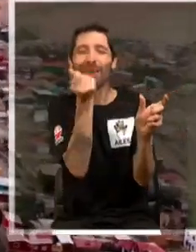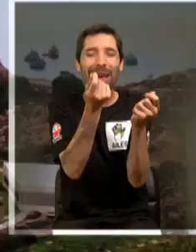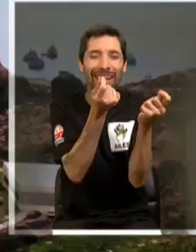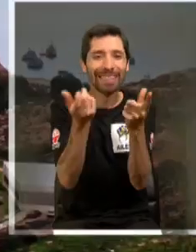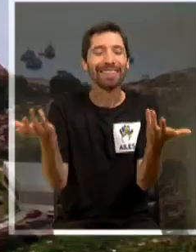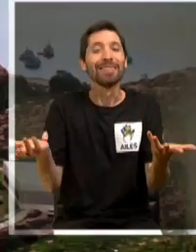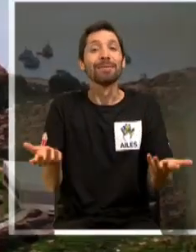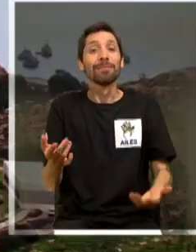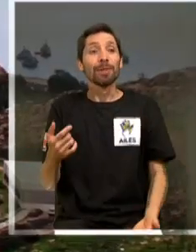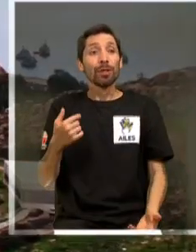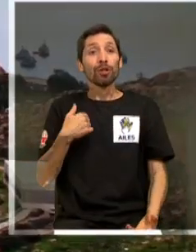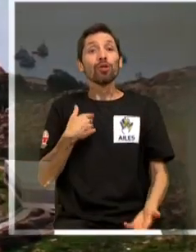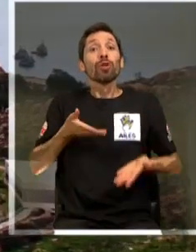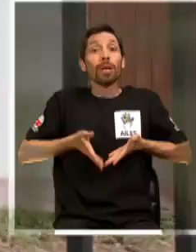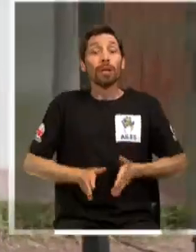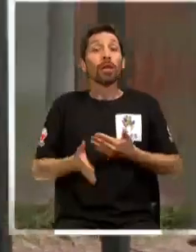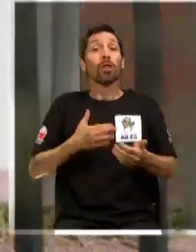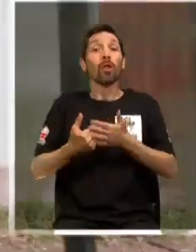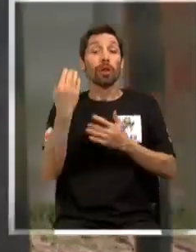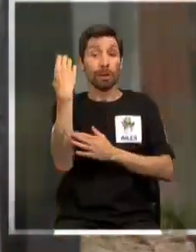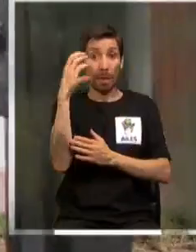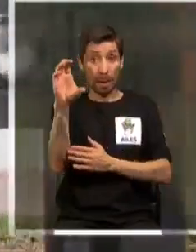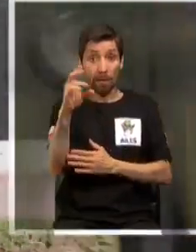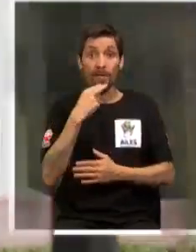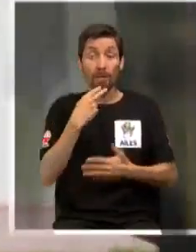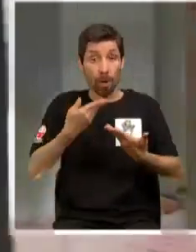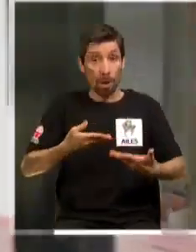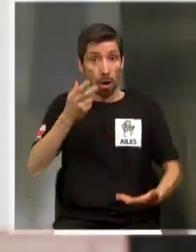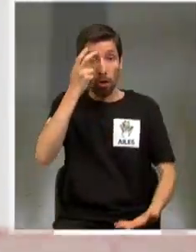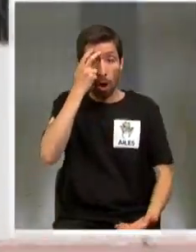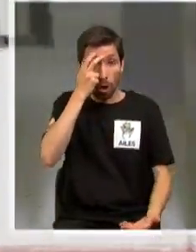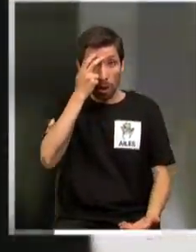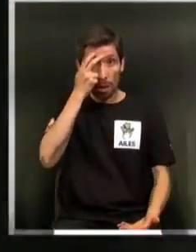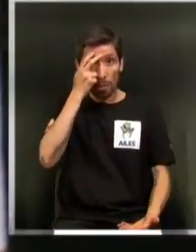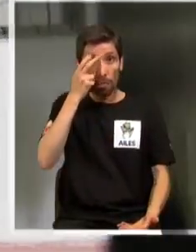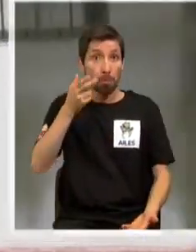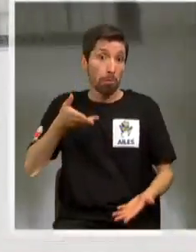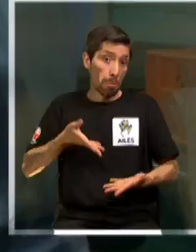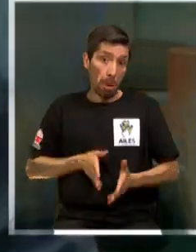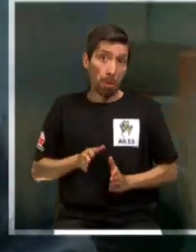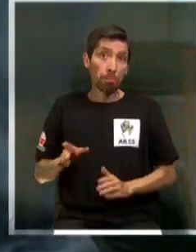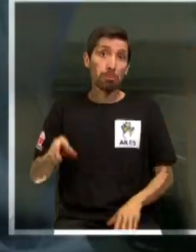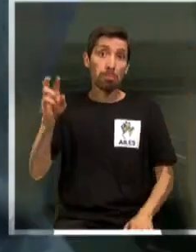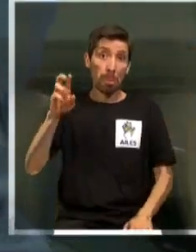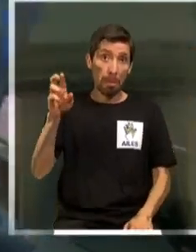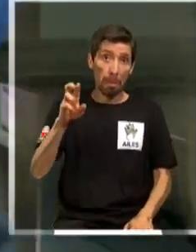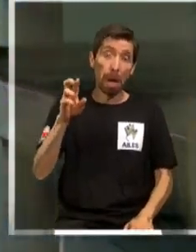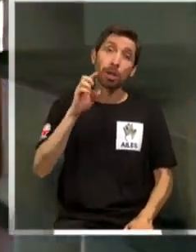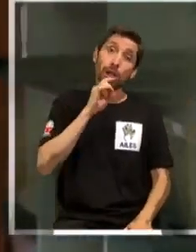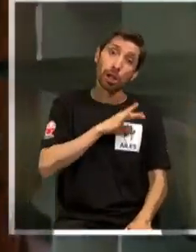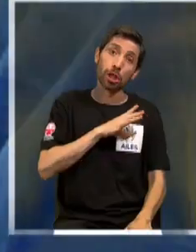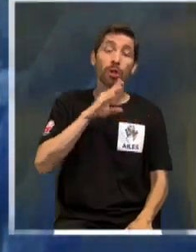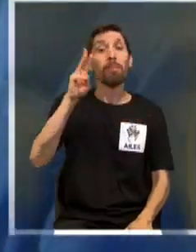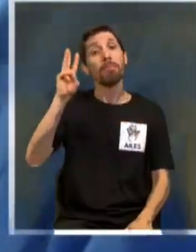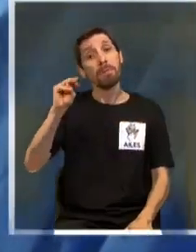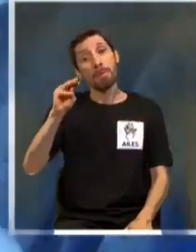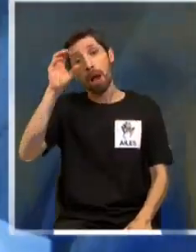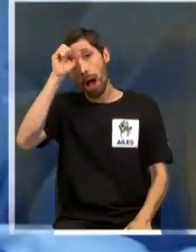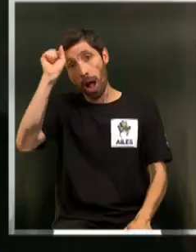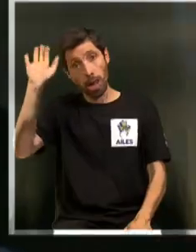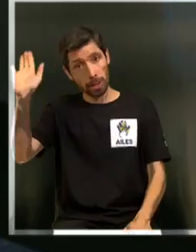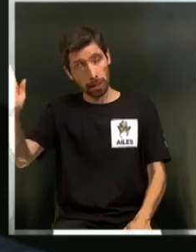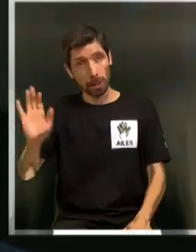Yo nací en La Serena. Vivo en Coquimbo desde que nací mayormente. Mi padre es chileno. Mi madre es argentina.